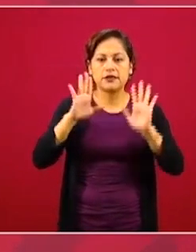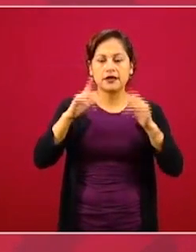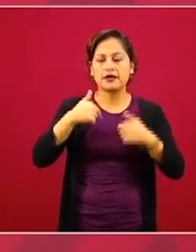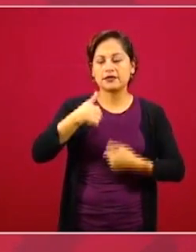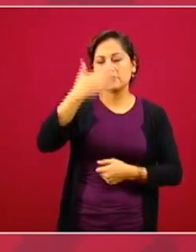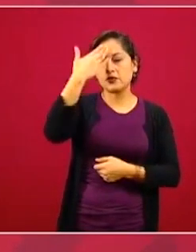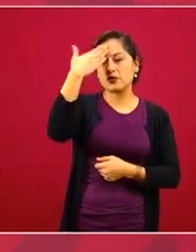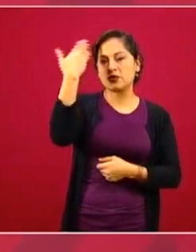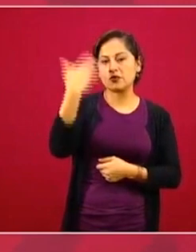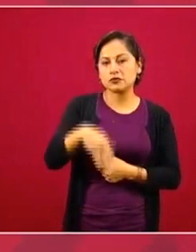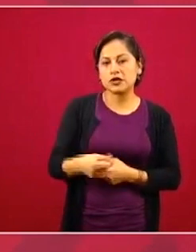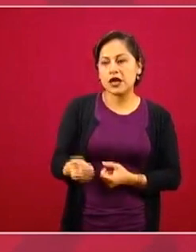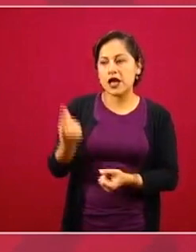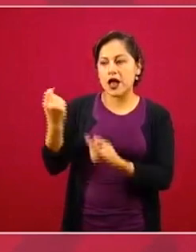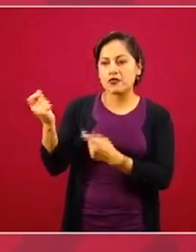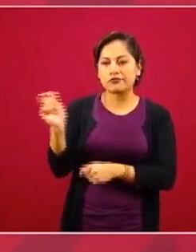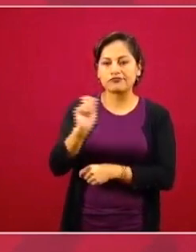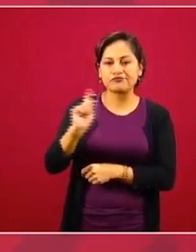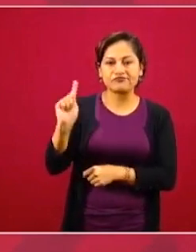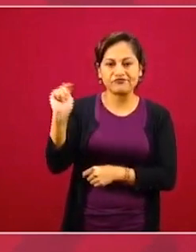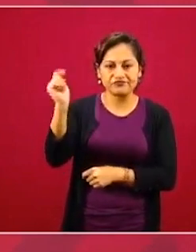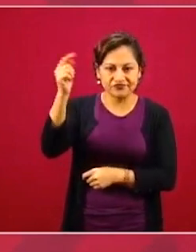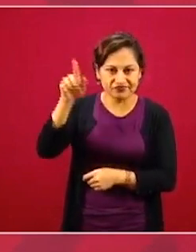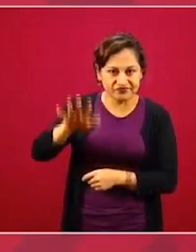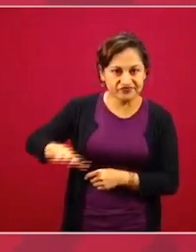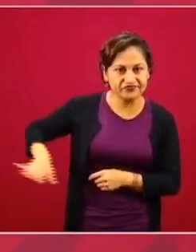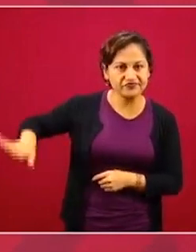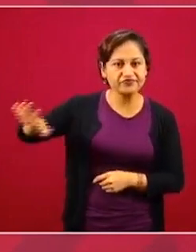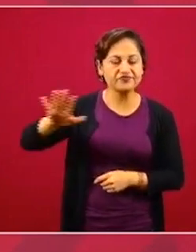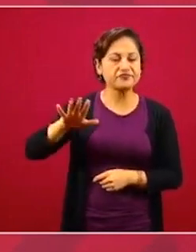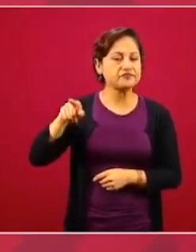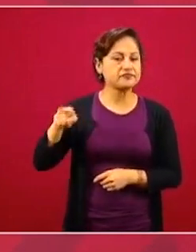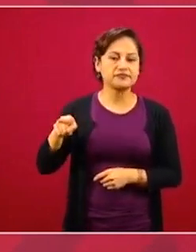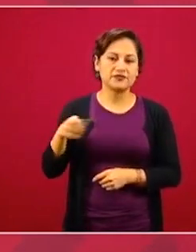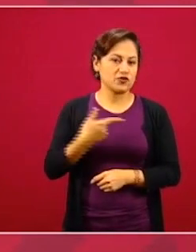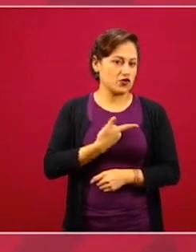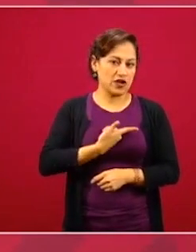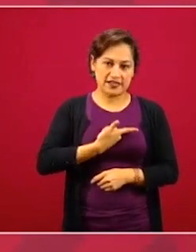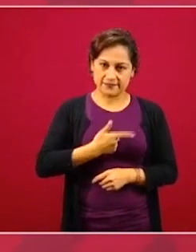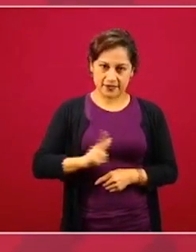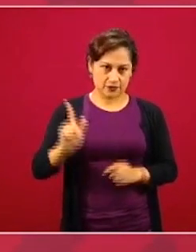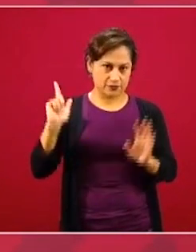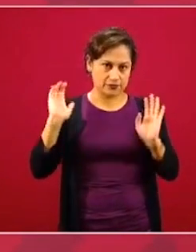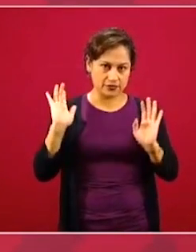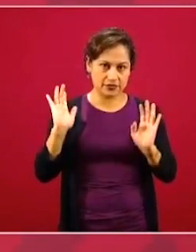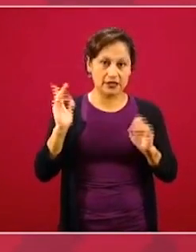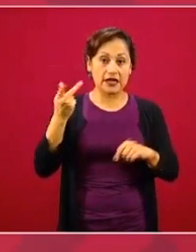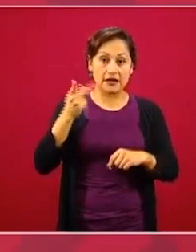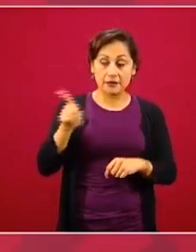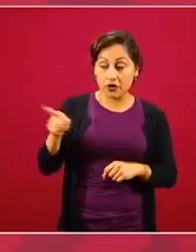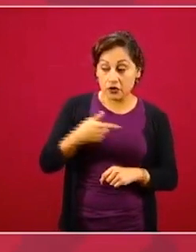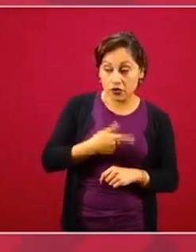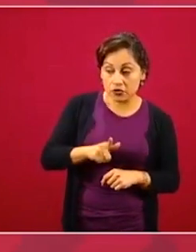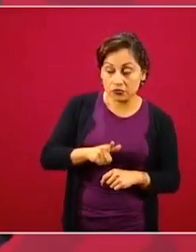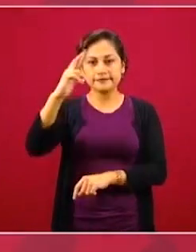si no les gusta a ellos a lo mejor es bueno para nosotros.